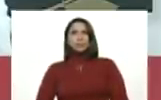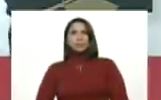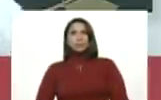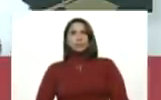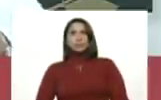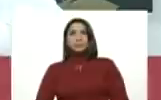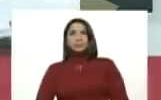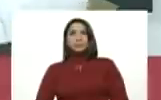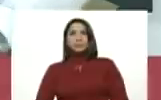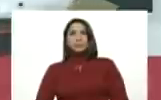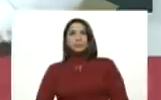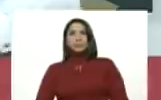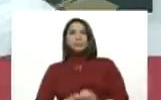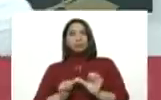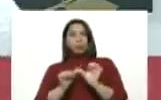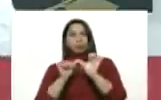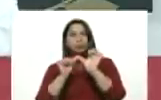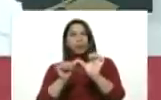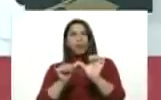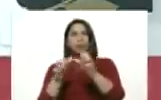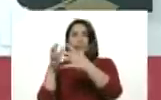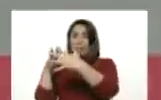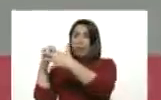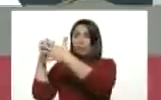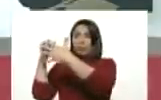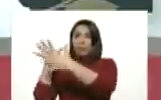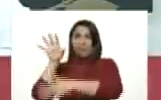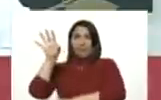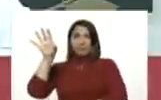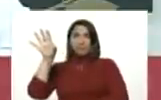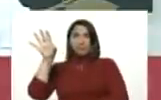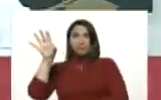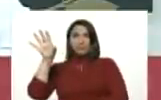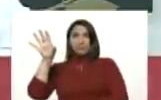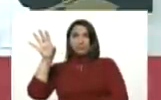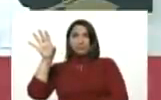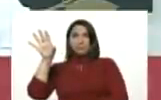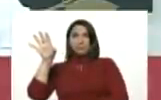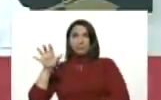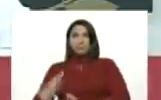Bueno, vamos a continuar. Estados Unidos, hoy...